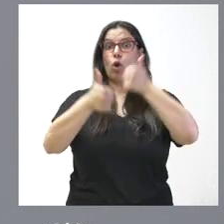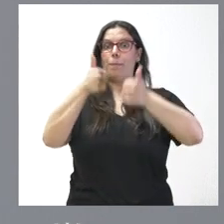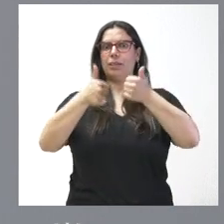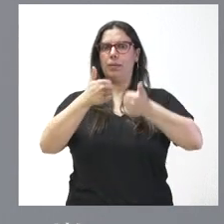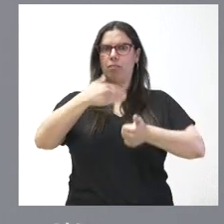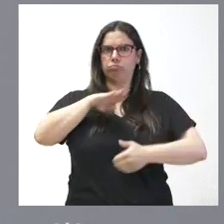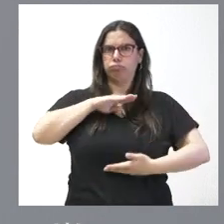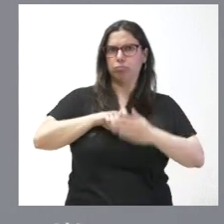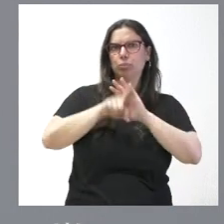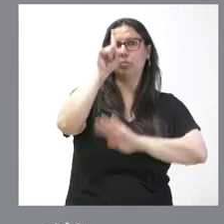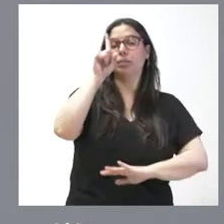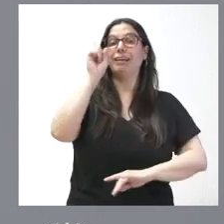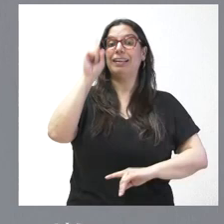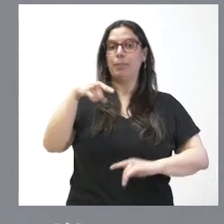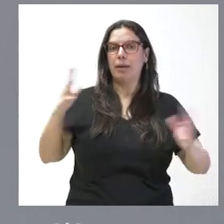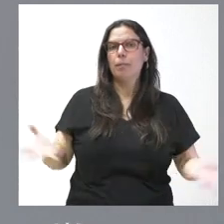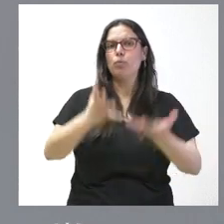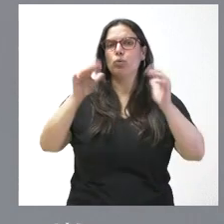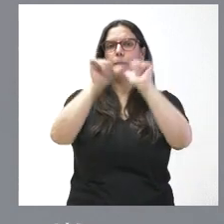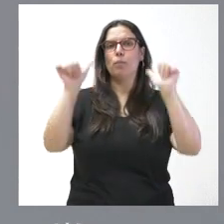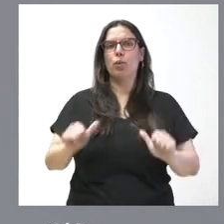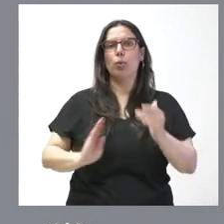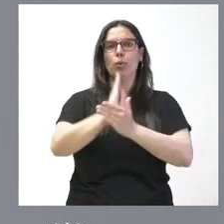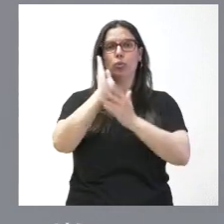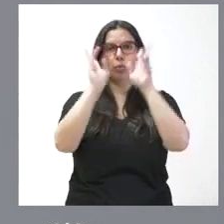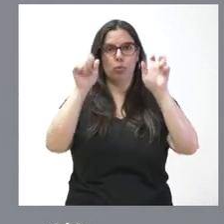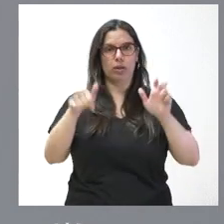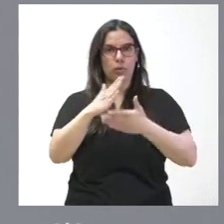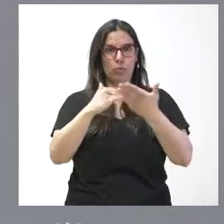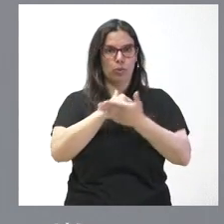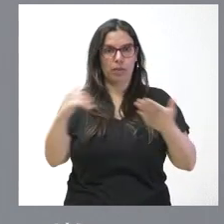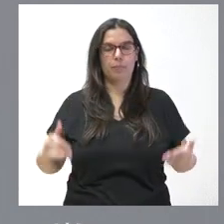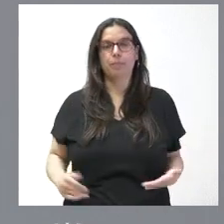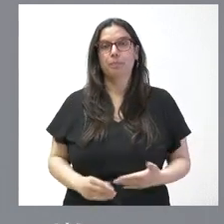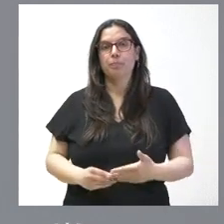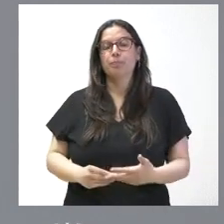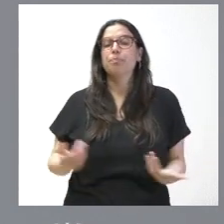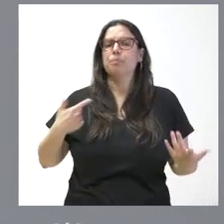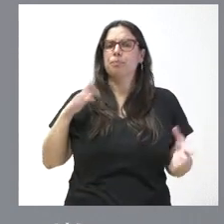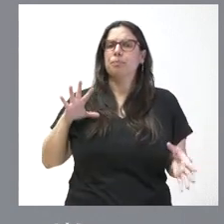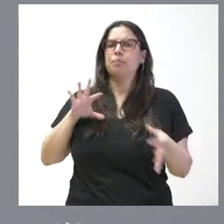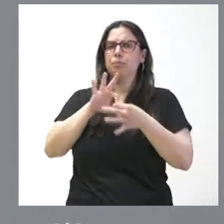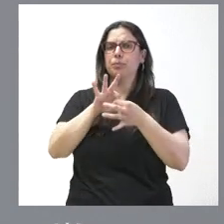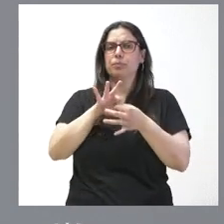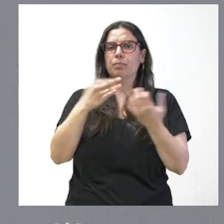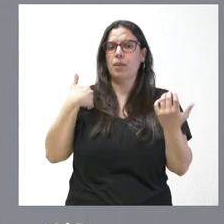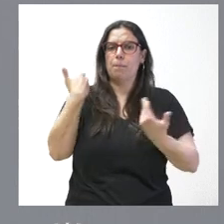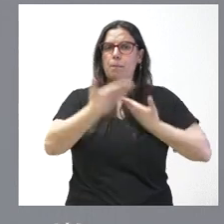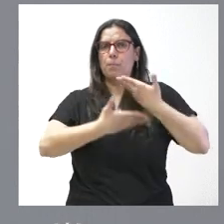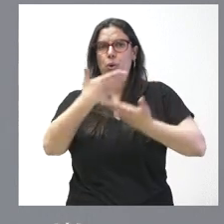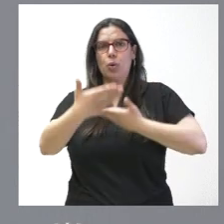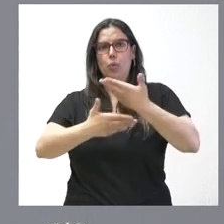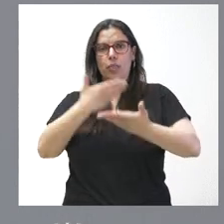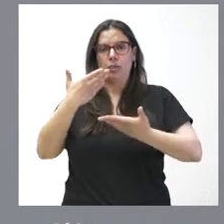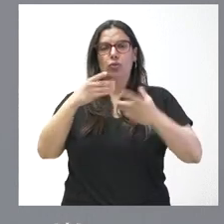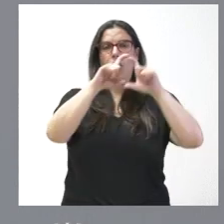su vez, también impulsar un nuevo modelo productivo en nuestra comunidad autónoma. Y hay una implicación en este proceso de los